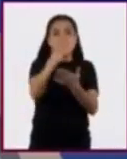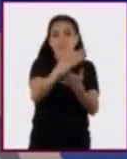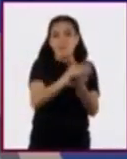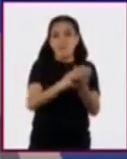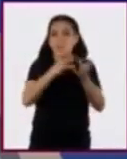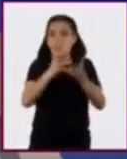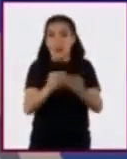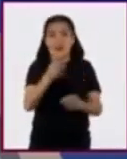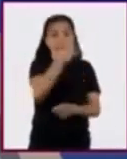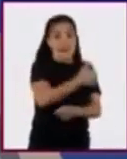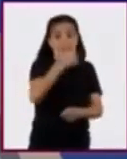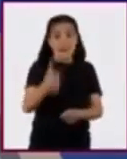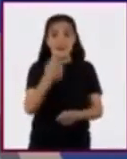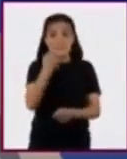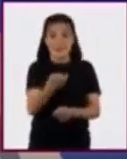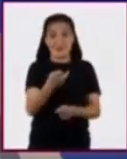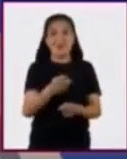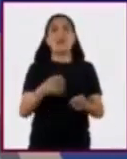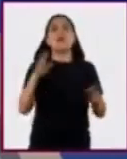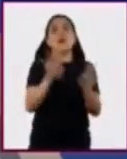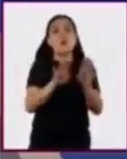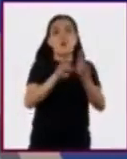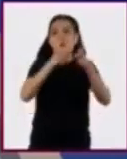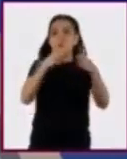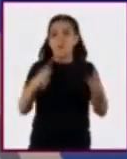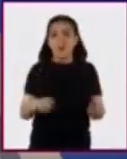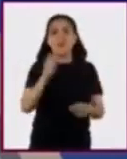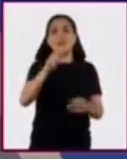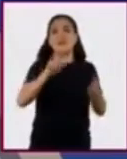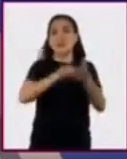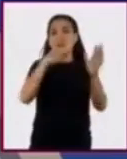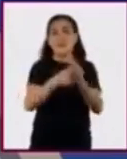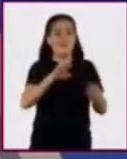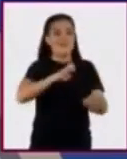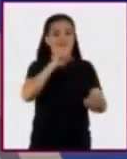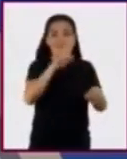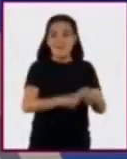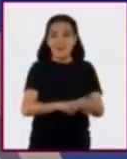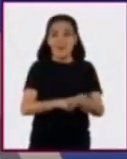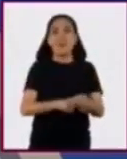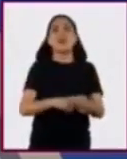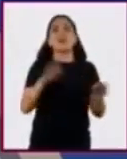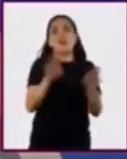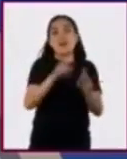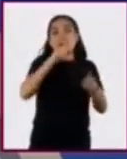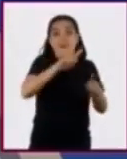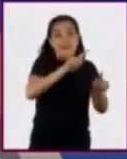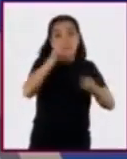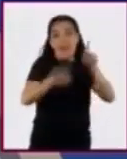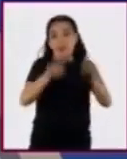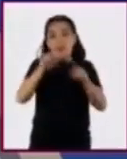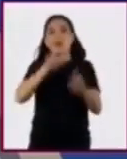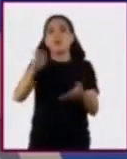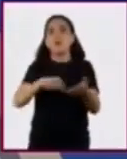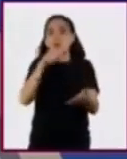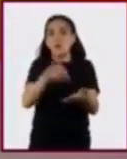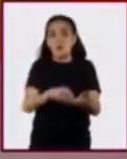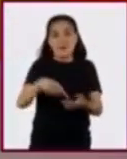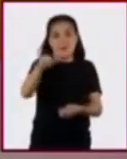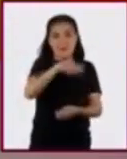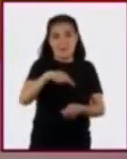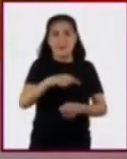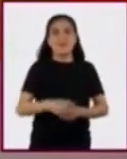Cada uno de estos sistemas desarrolló técnicas específicas según el lugar y la necesidad.